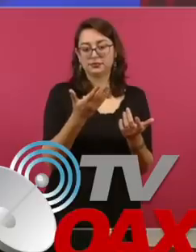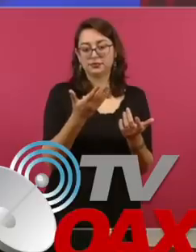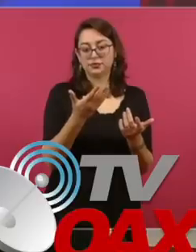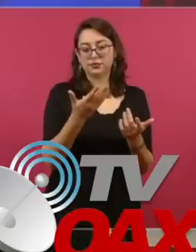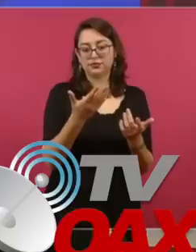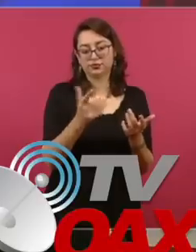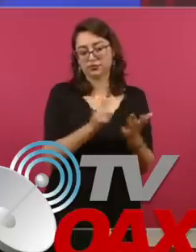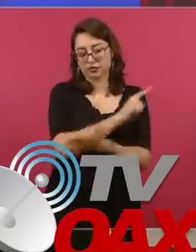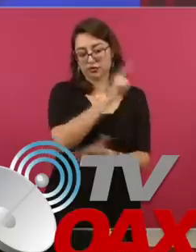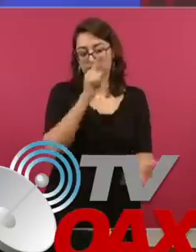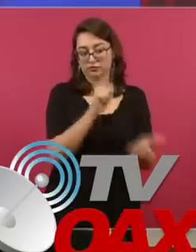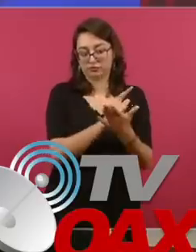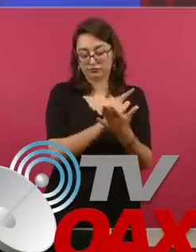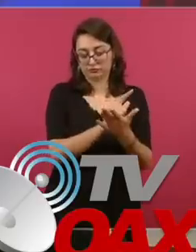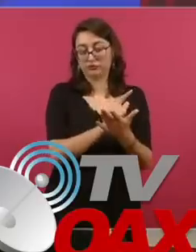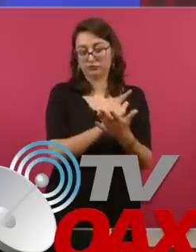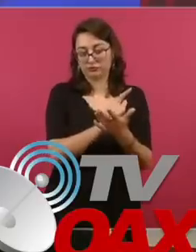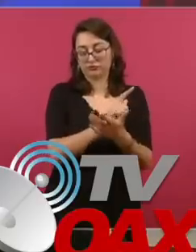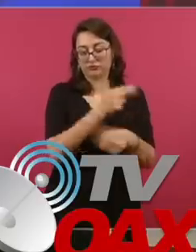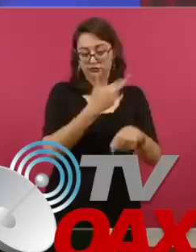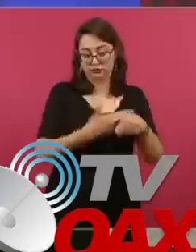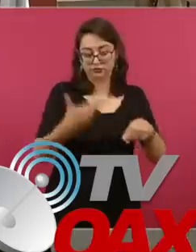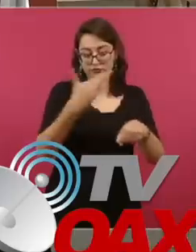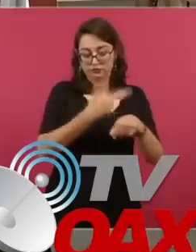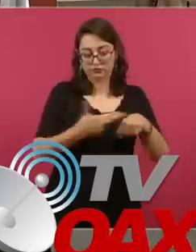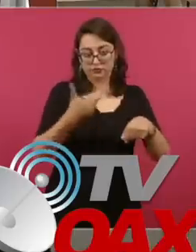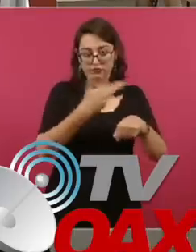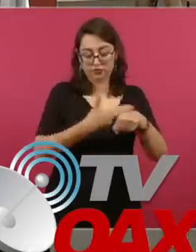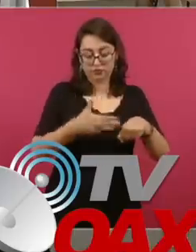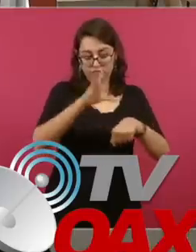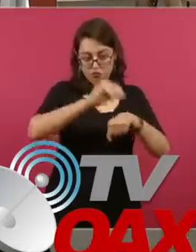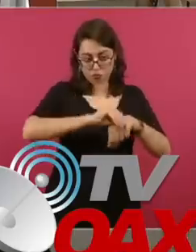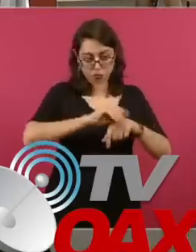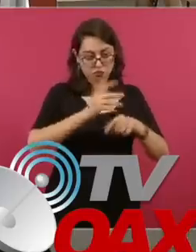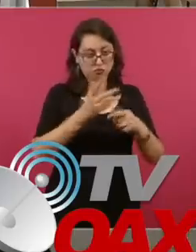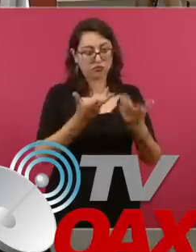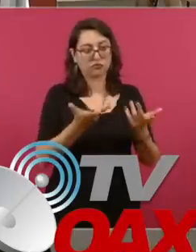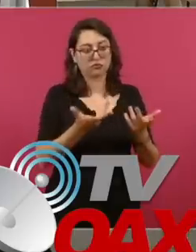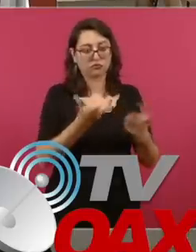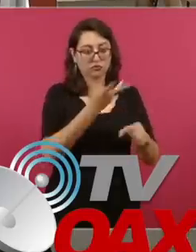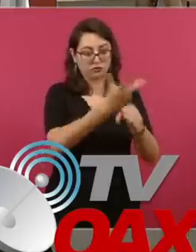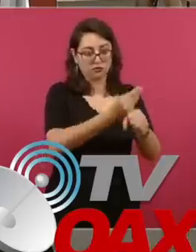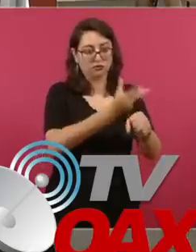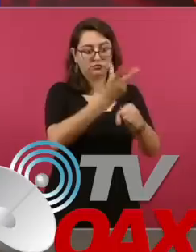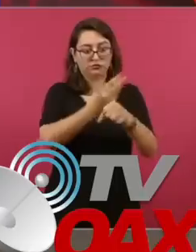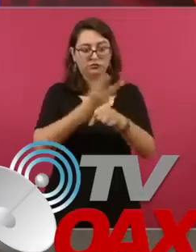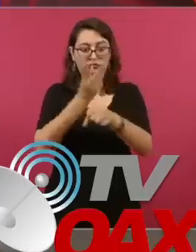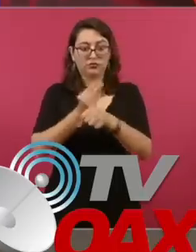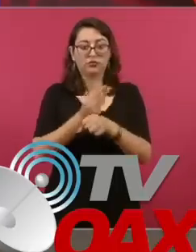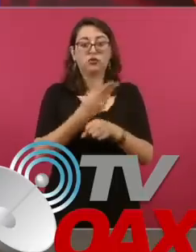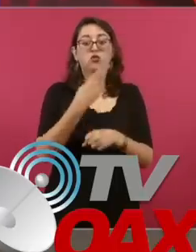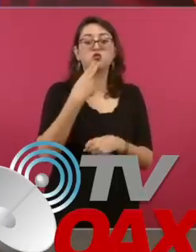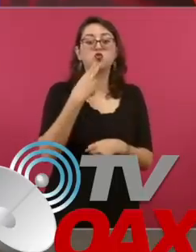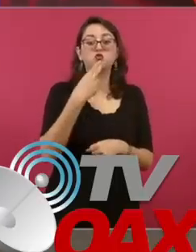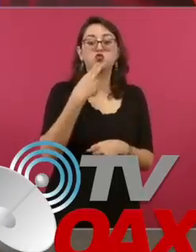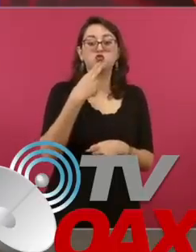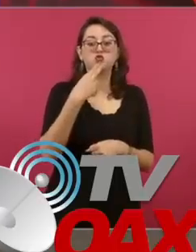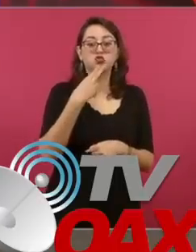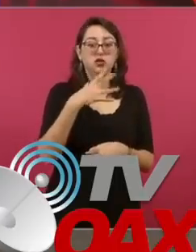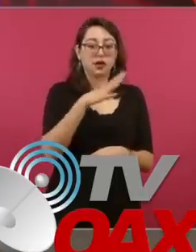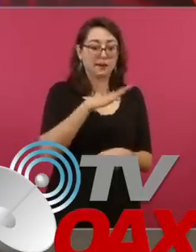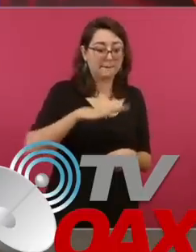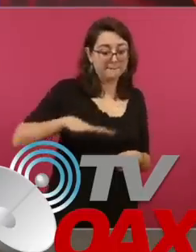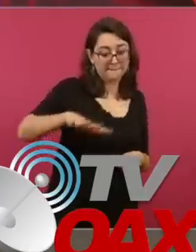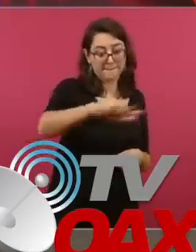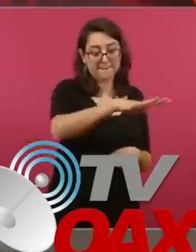en la ley y buscando reutilizar estas